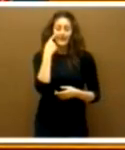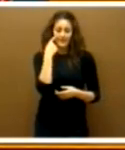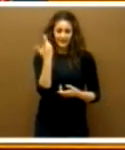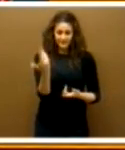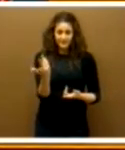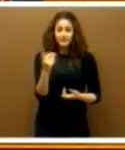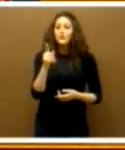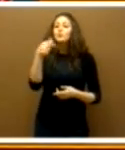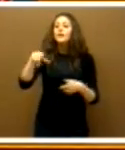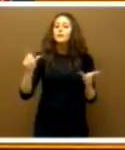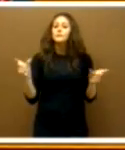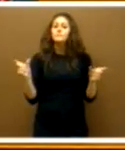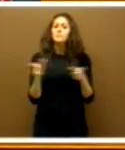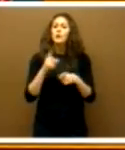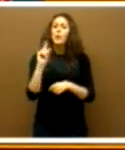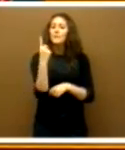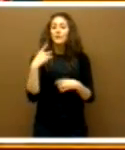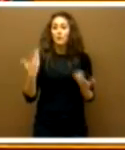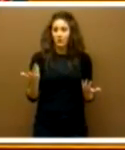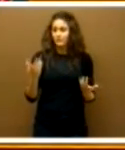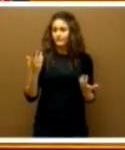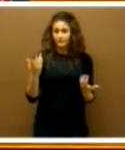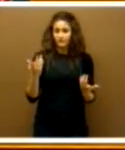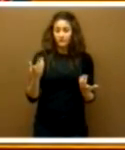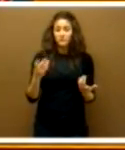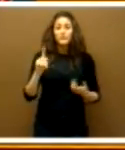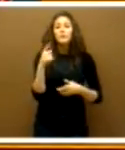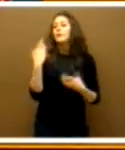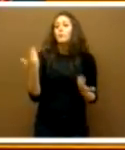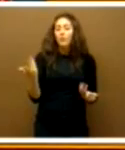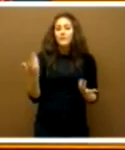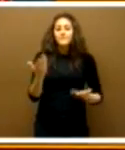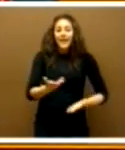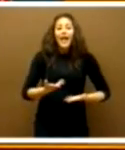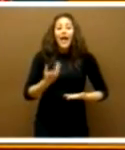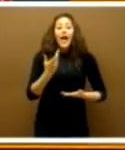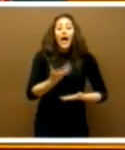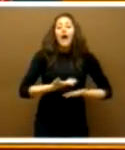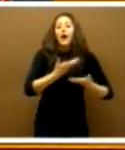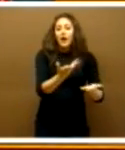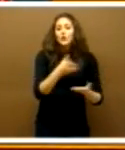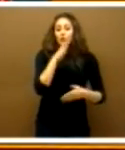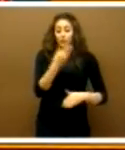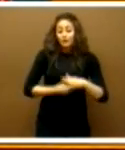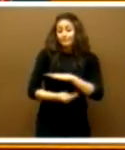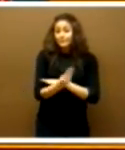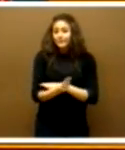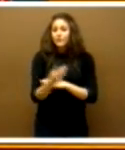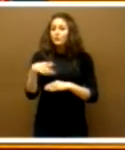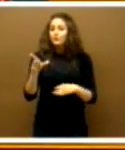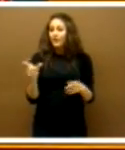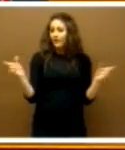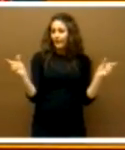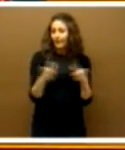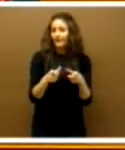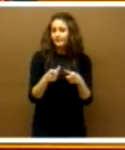primero que reducen ustedes es que ustedes hacen todo lo contrario. Lo primero que reducen ustedes son las ayudas por nacimiento de hijos, tanto